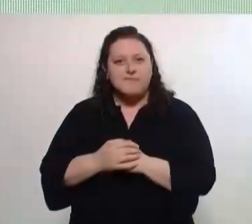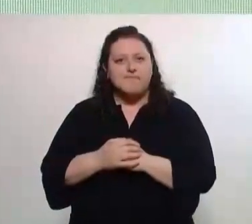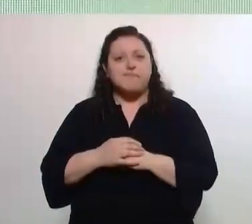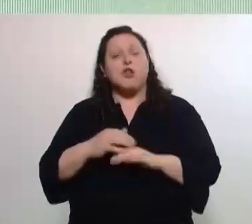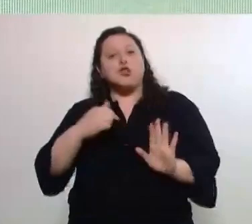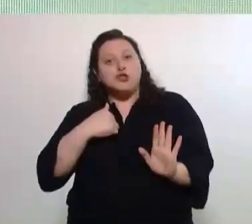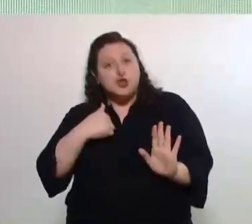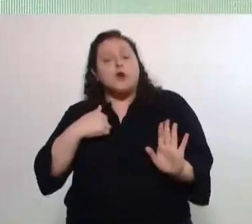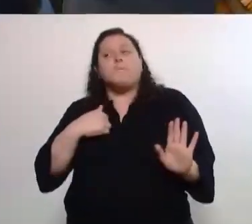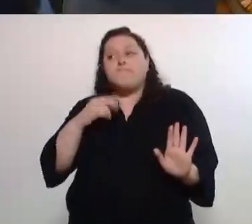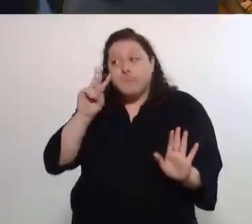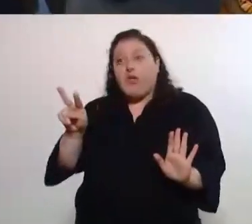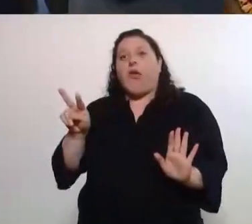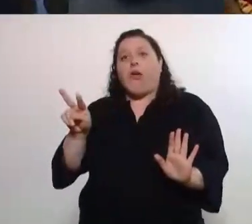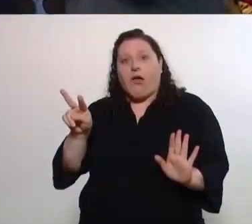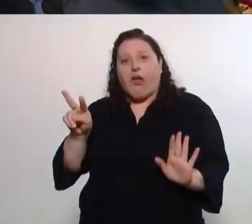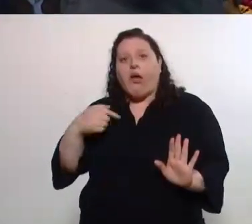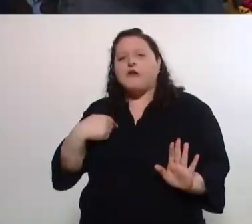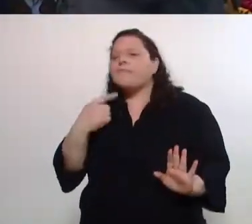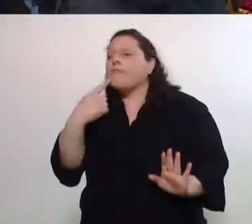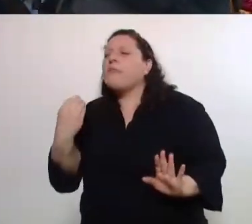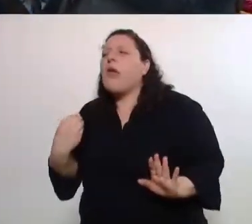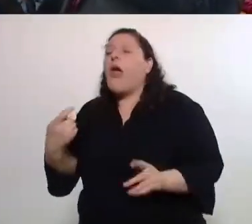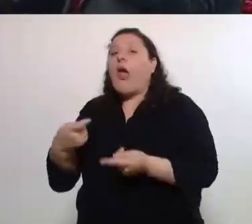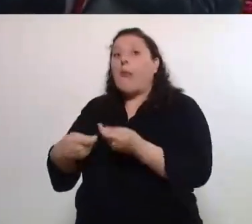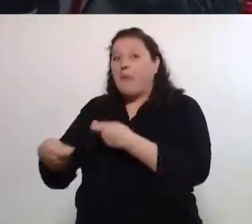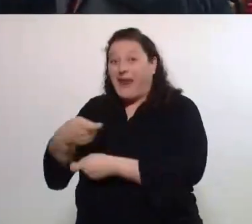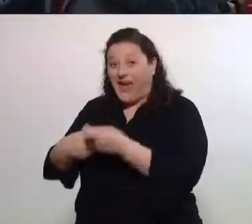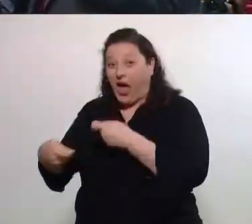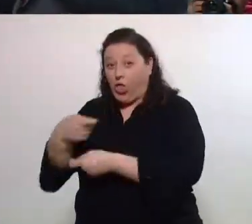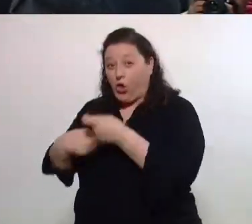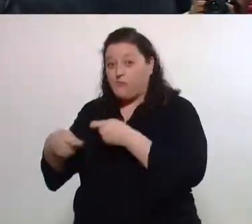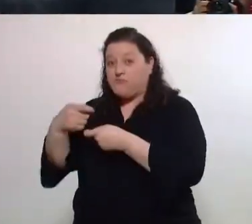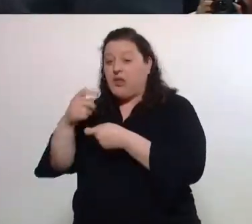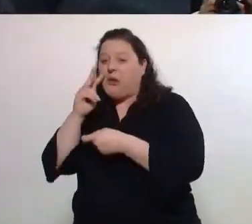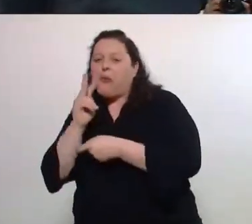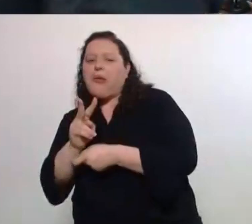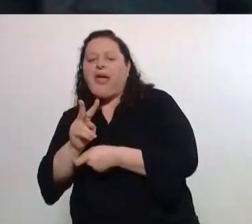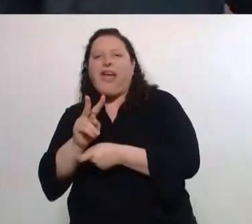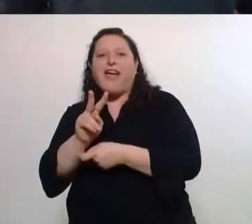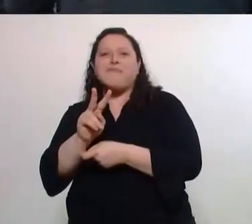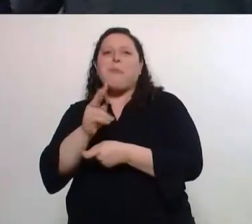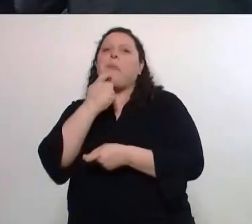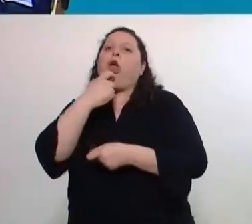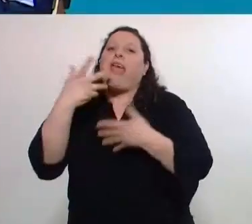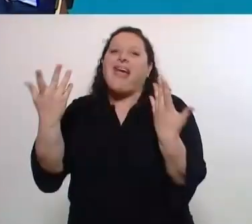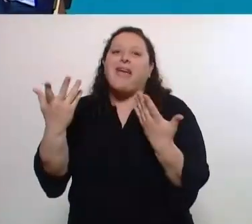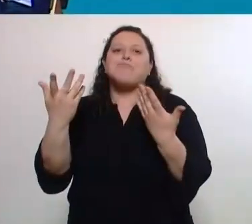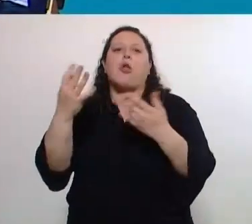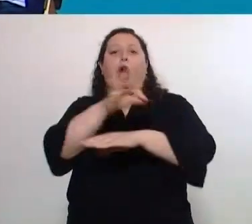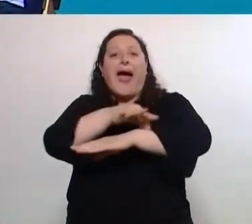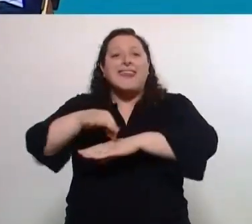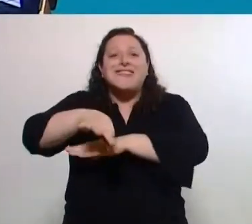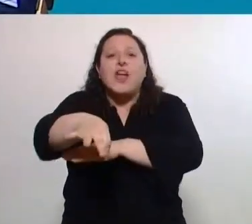si el mercado ve un negocio, por ejemplo, en las arquitecturas de integración,